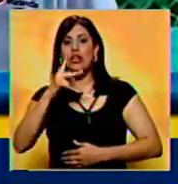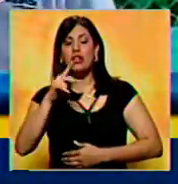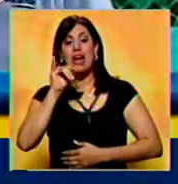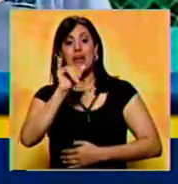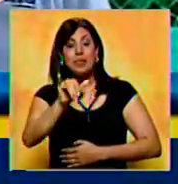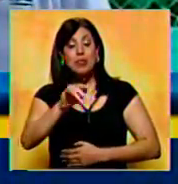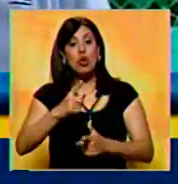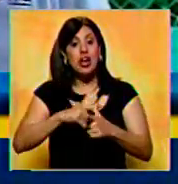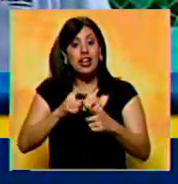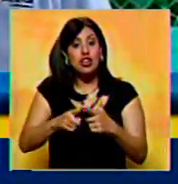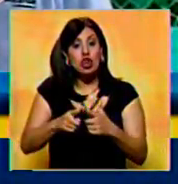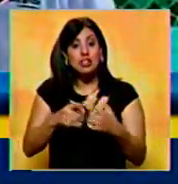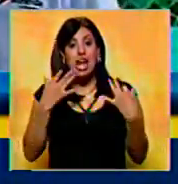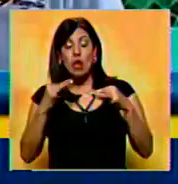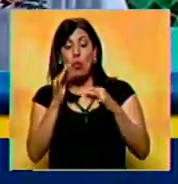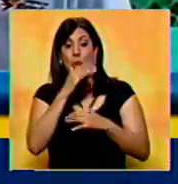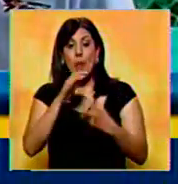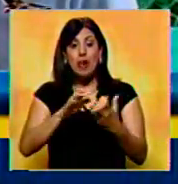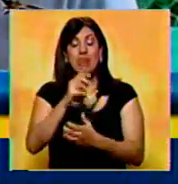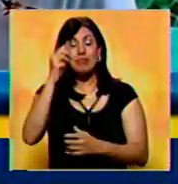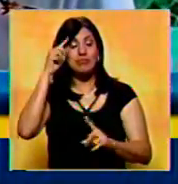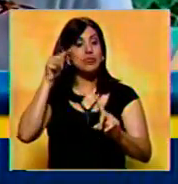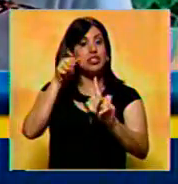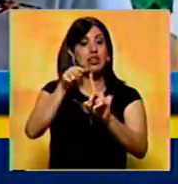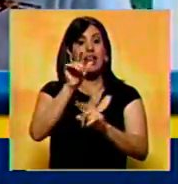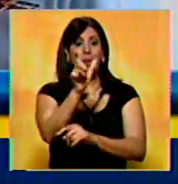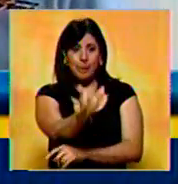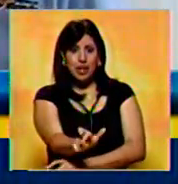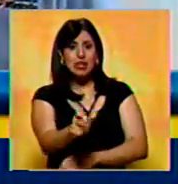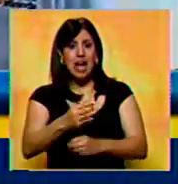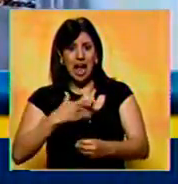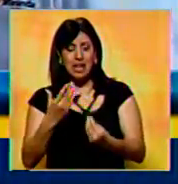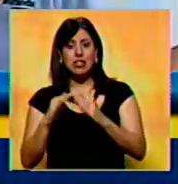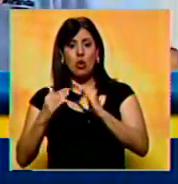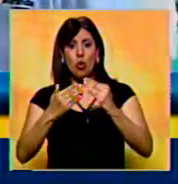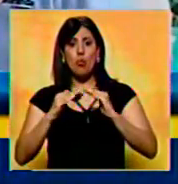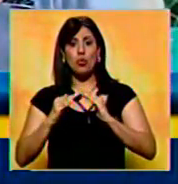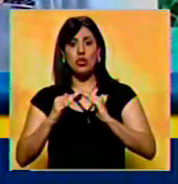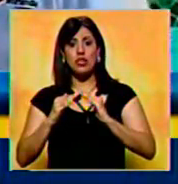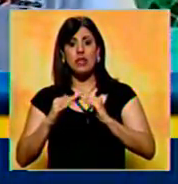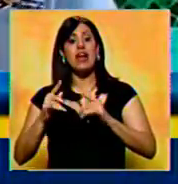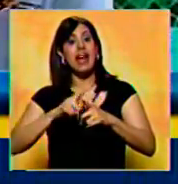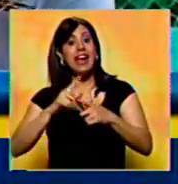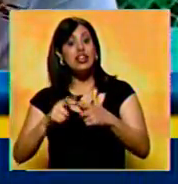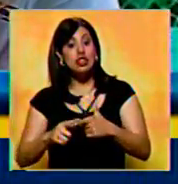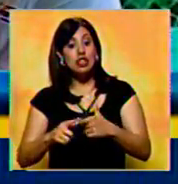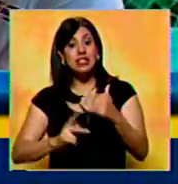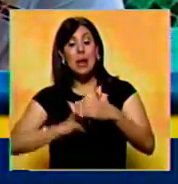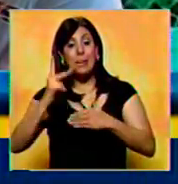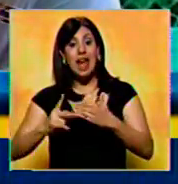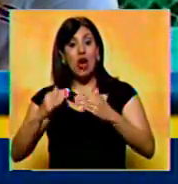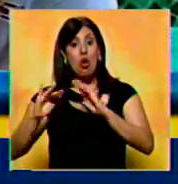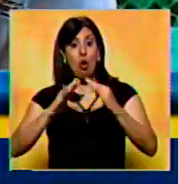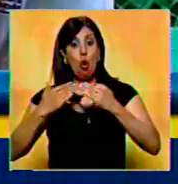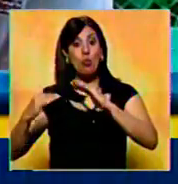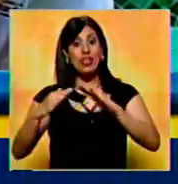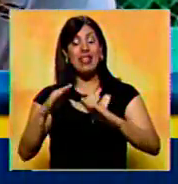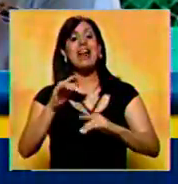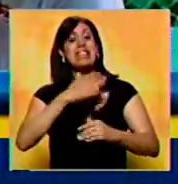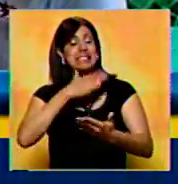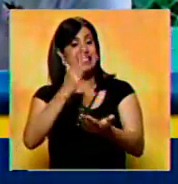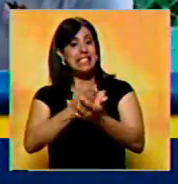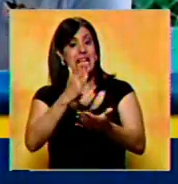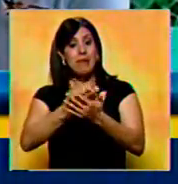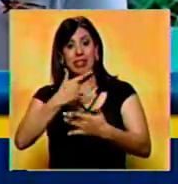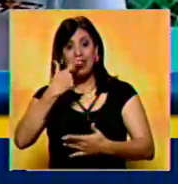Y ahí entonces desnaturaliza la misión que tiene esa persona en su comunidad. Entonces, el plan Comunidad, siempre lo